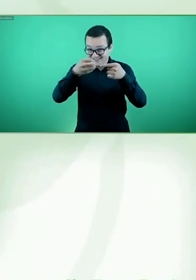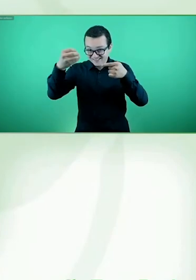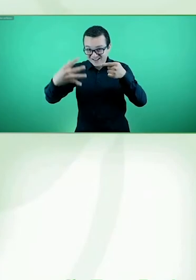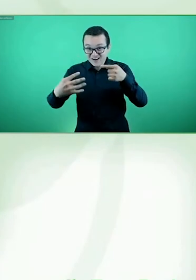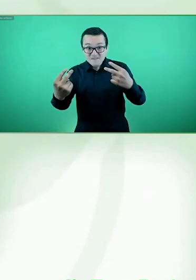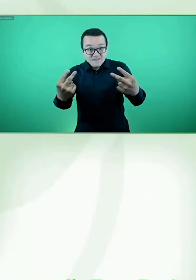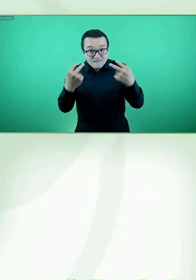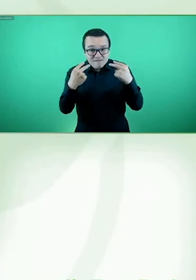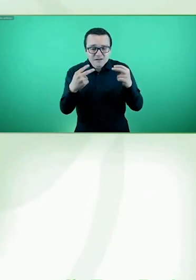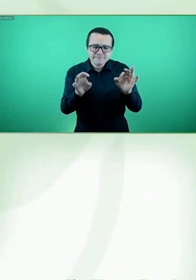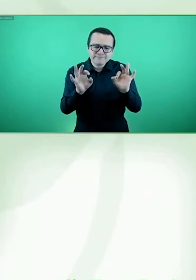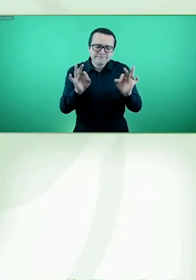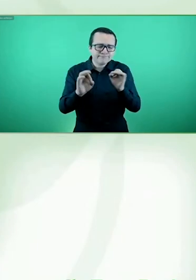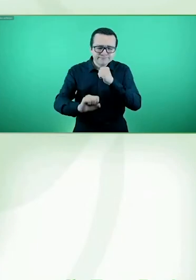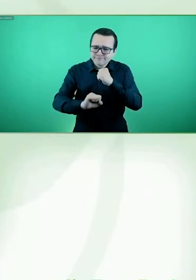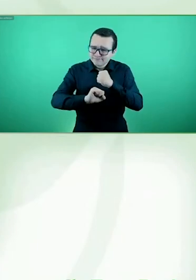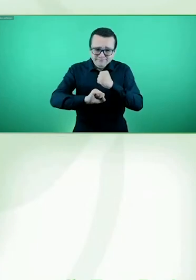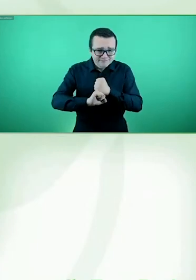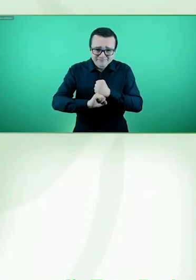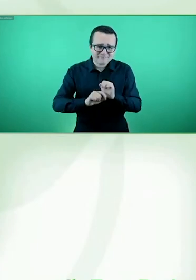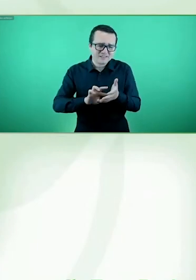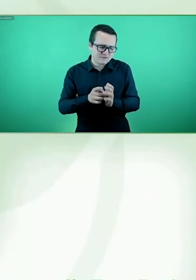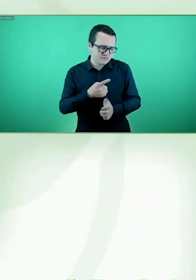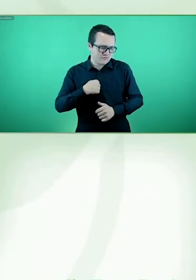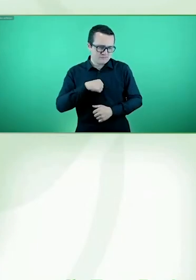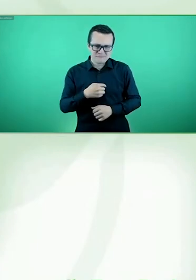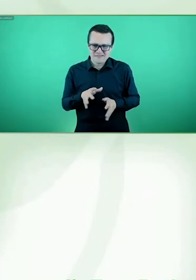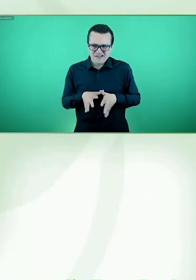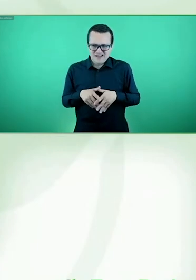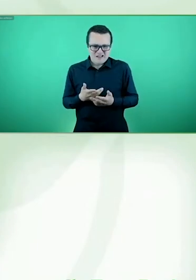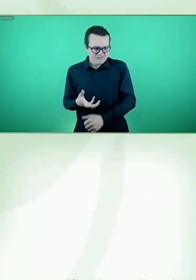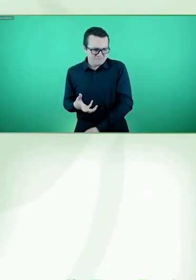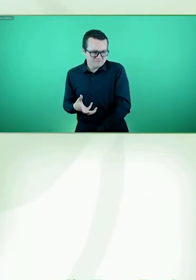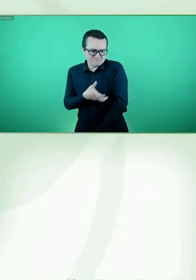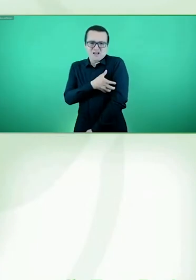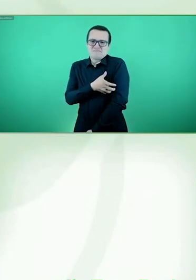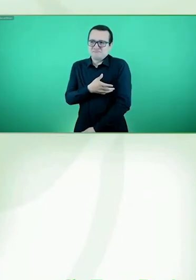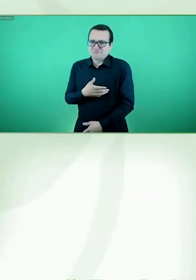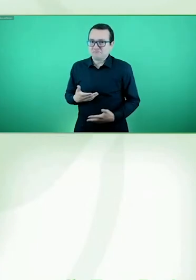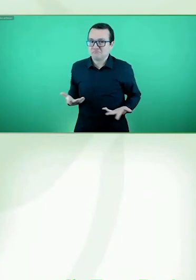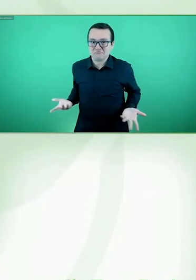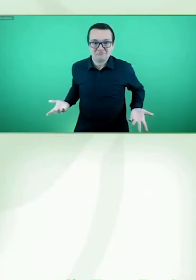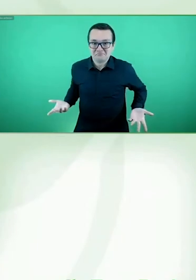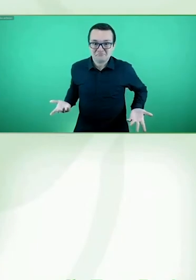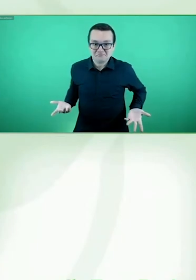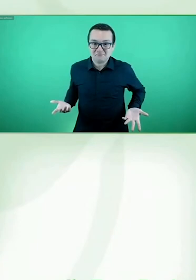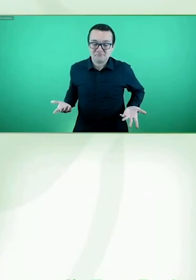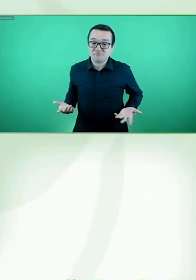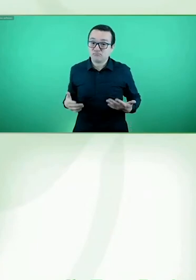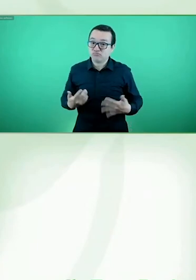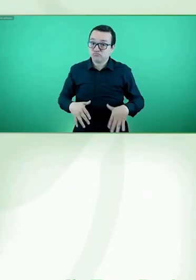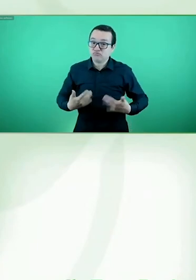nosotros no seríamos capaces de asumir este próximo desafío. se nos vienen años